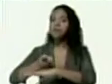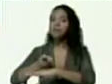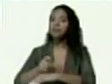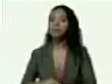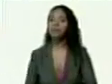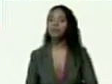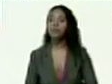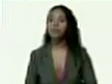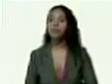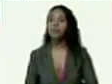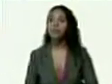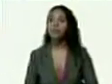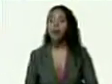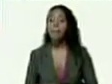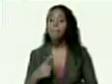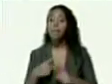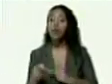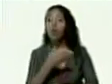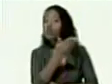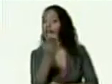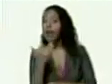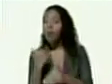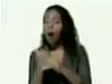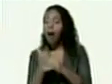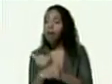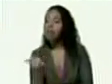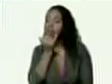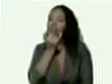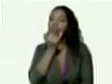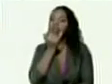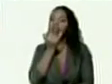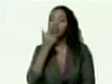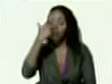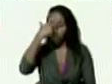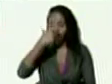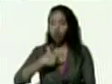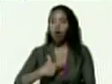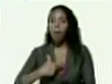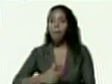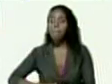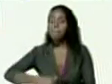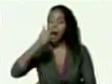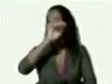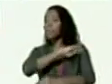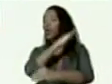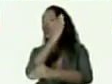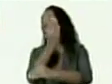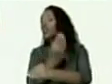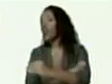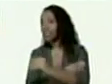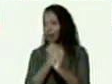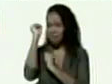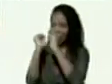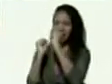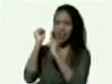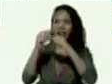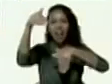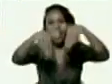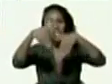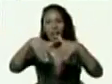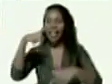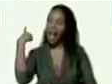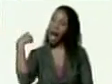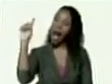pero no se equivoquen también somos la más poderosa maquinaria electoral que